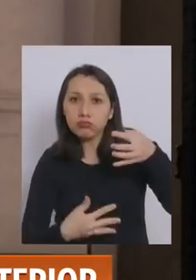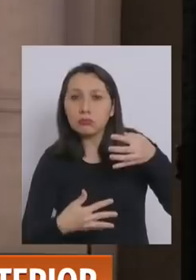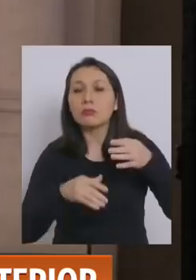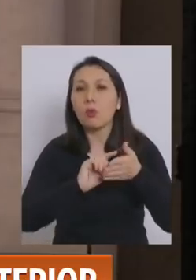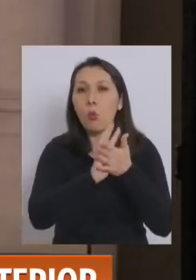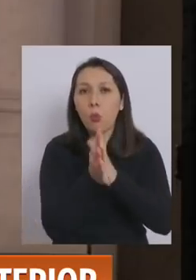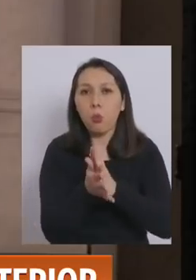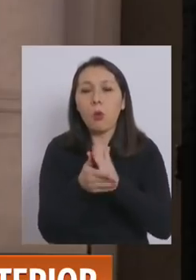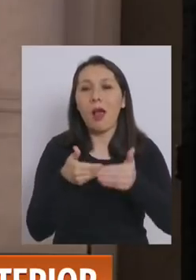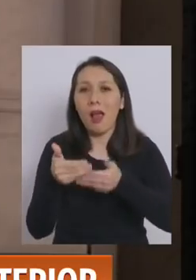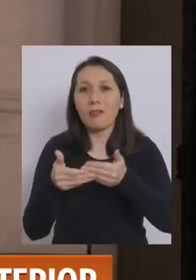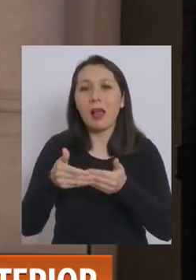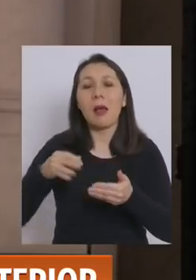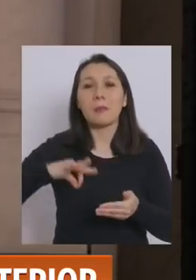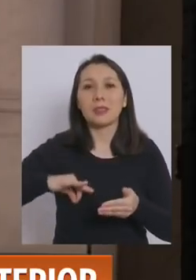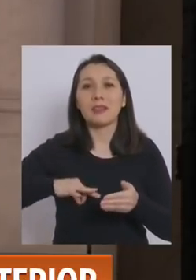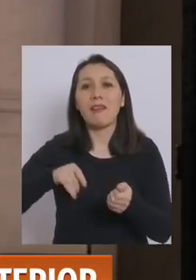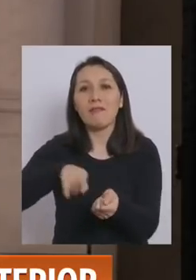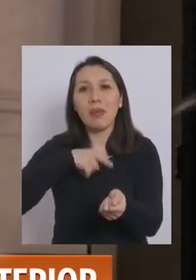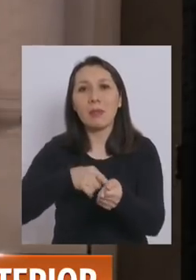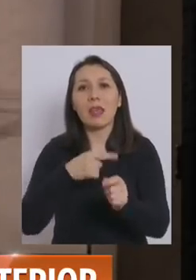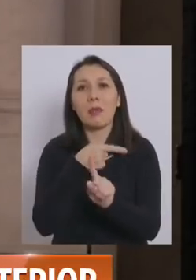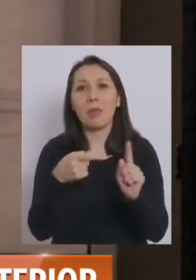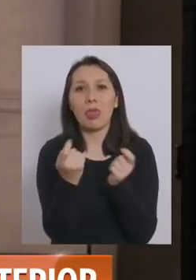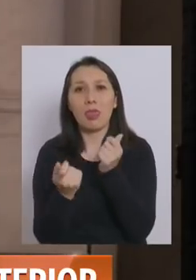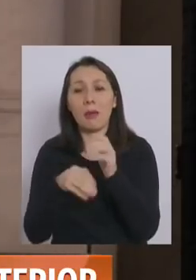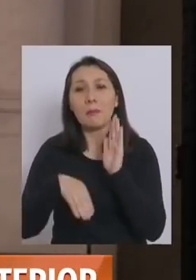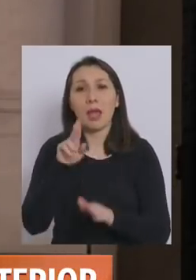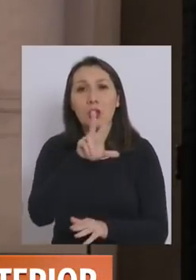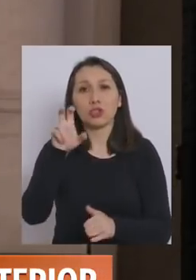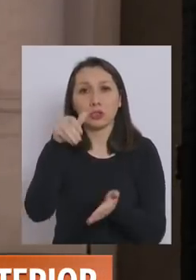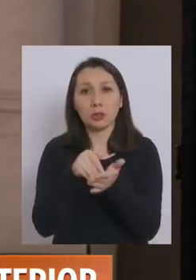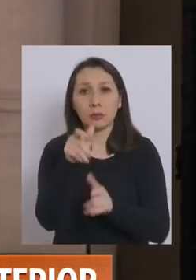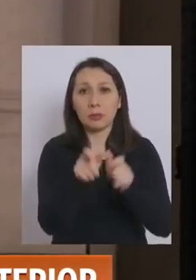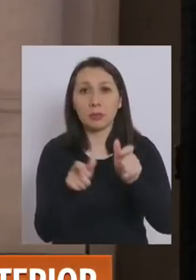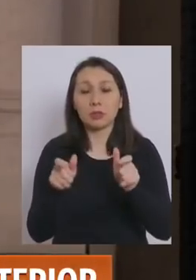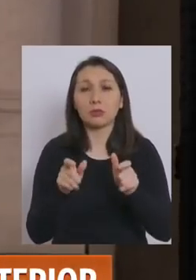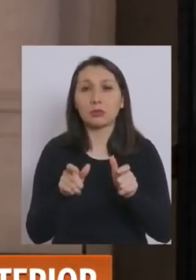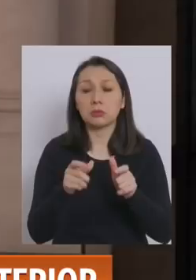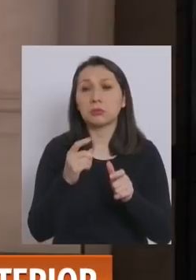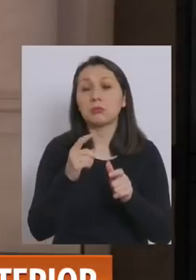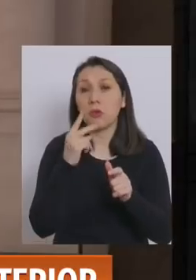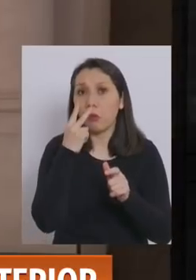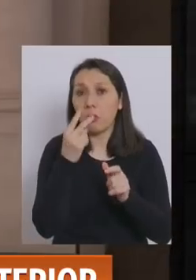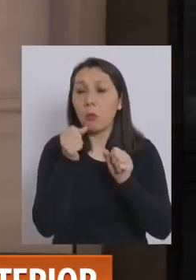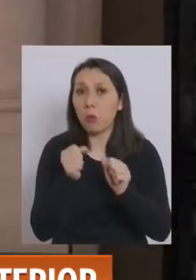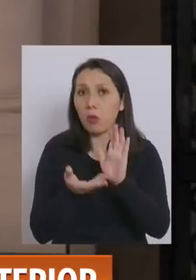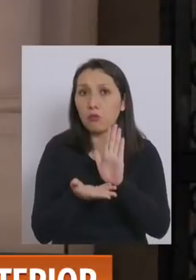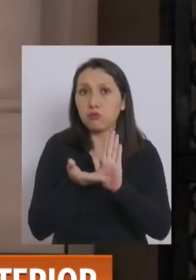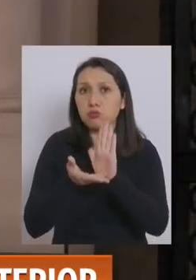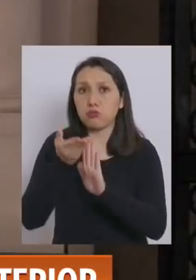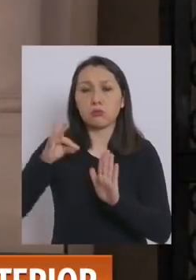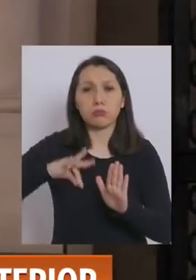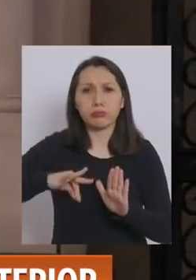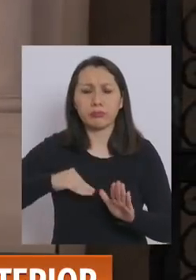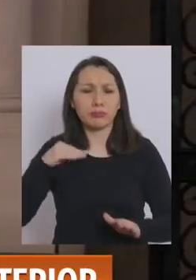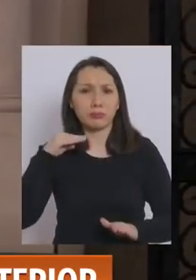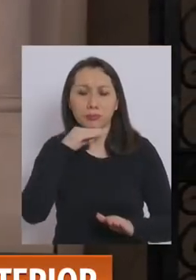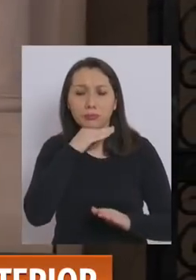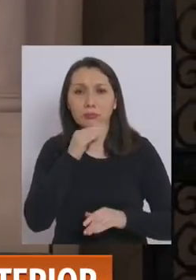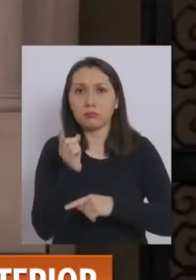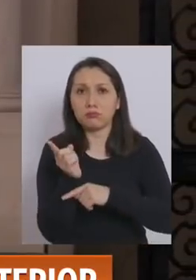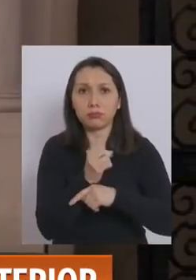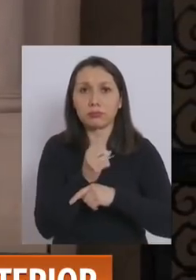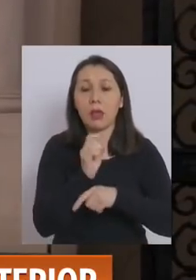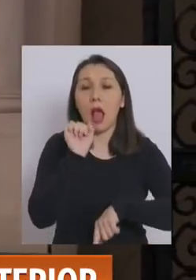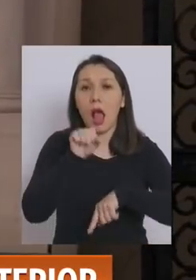avanzar también en las pensiones de las familias de clase media. Más de 800.000 personas verían aumentada su pensión inmediatamente, una vez